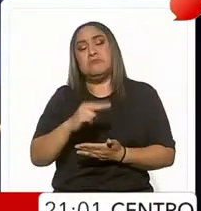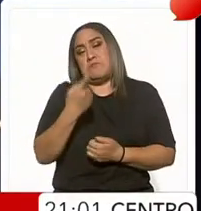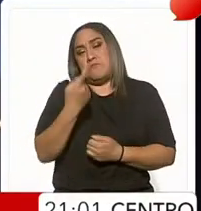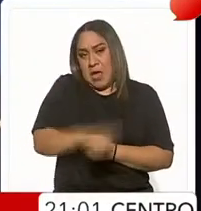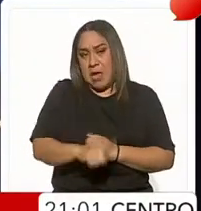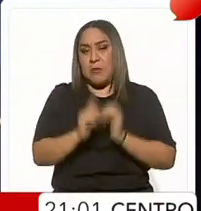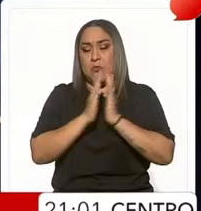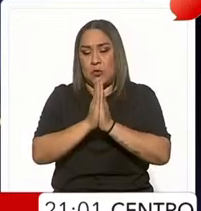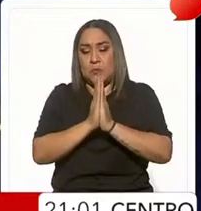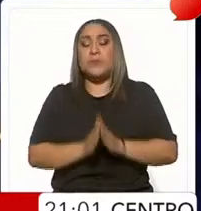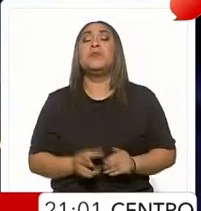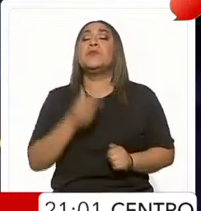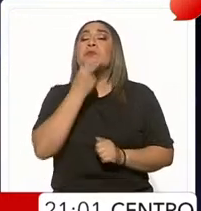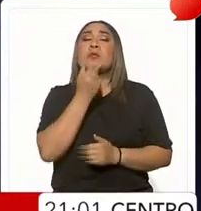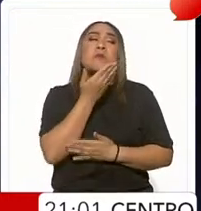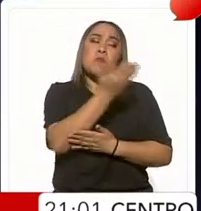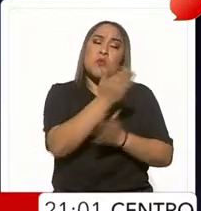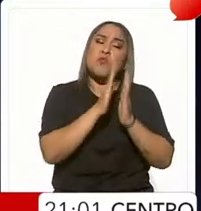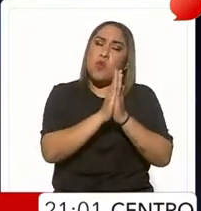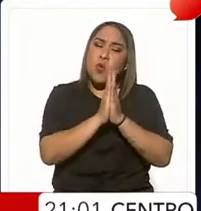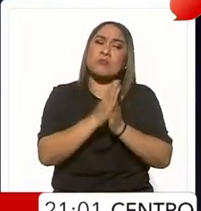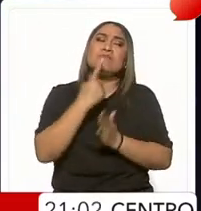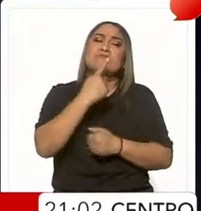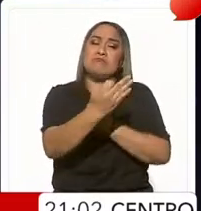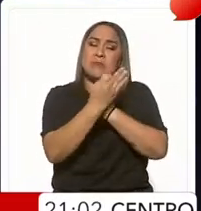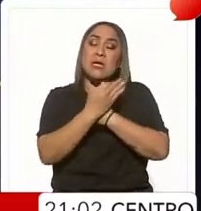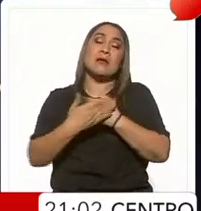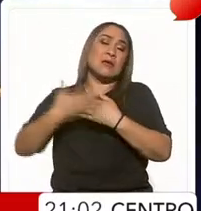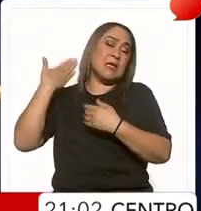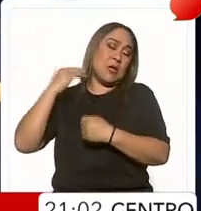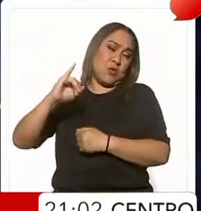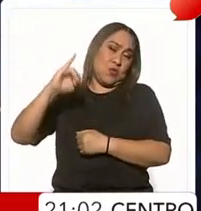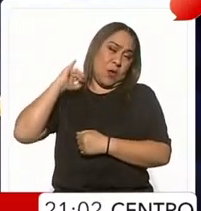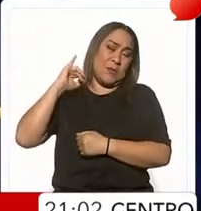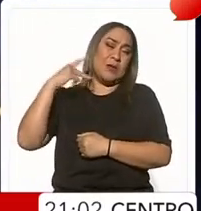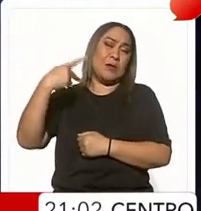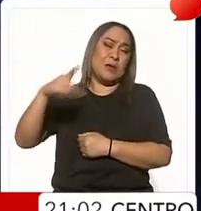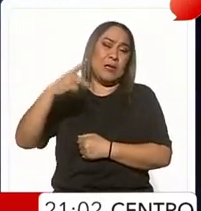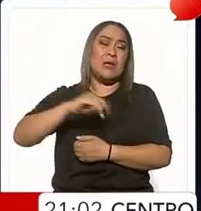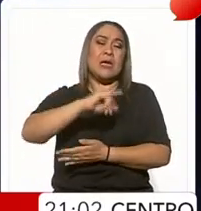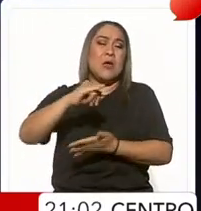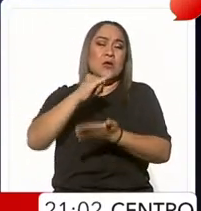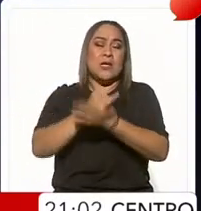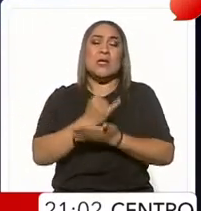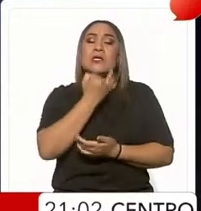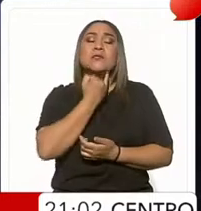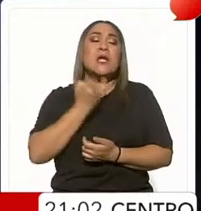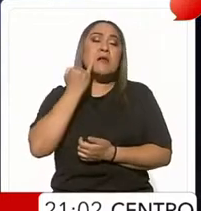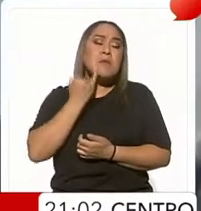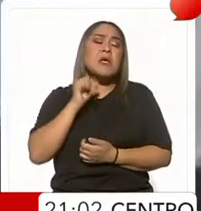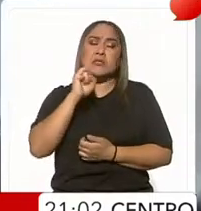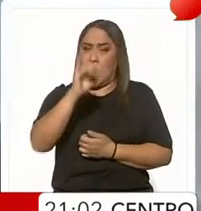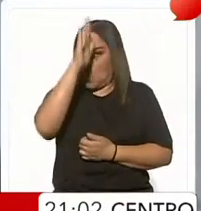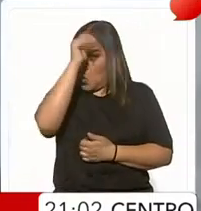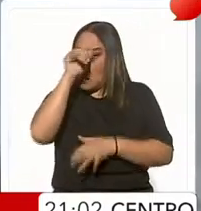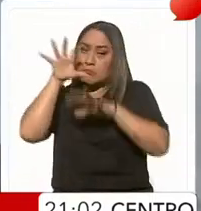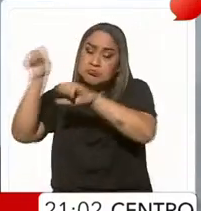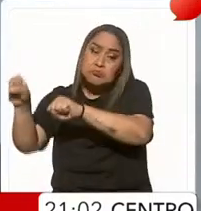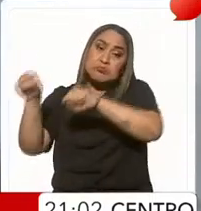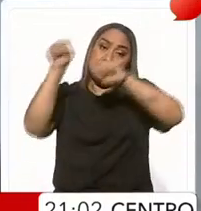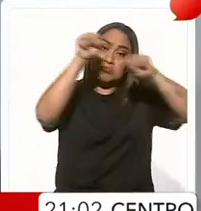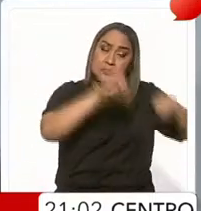contra. Roemer solicitó los amparos luego de que el jueves pasado el Tribunal Regional de Jerusalén en Israel admitió su extradición a México.